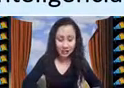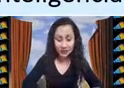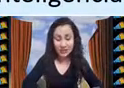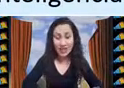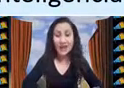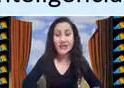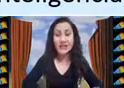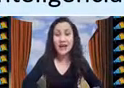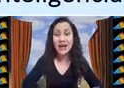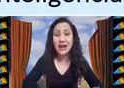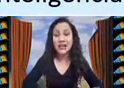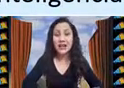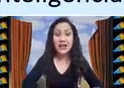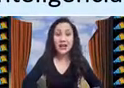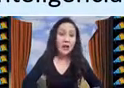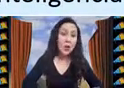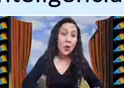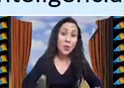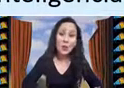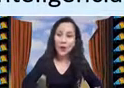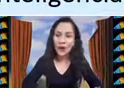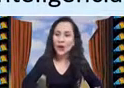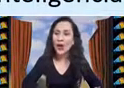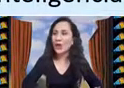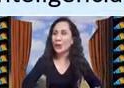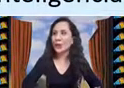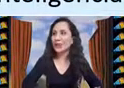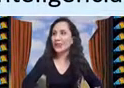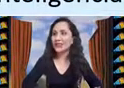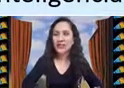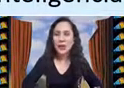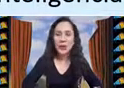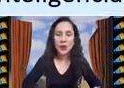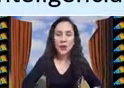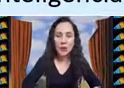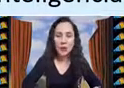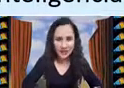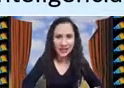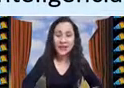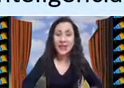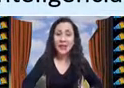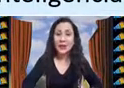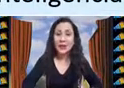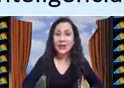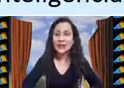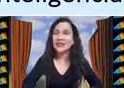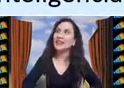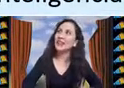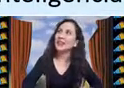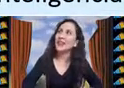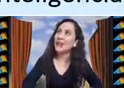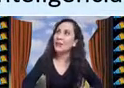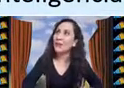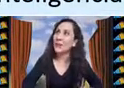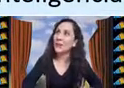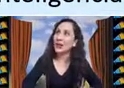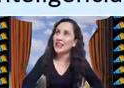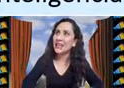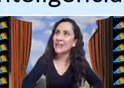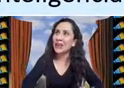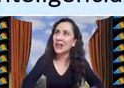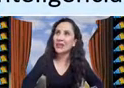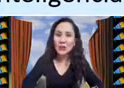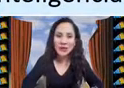Inteligencia Artificial ya cumplió, bueno, está por cumplir 20, voy